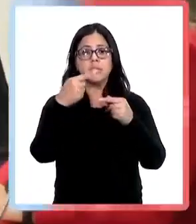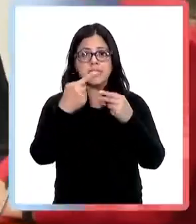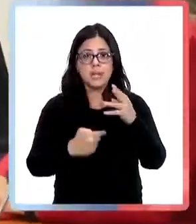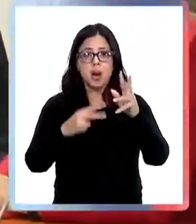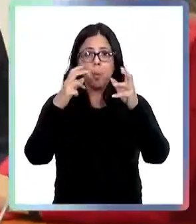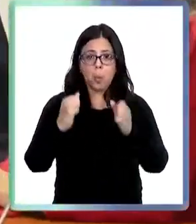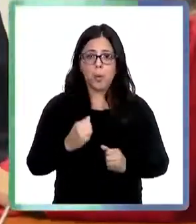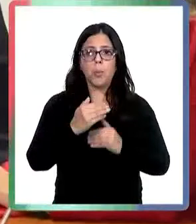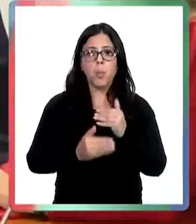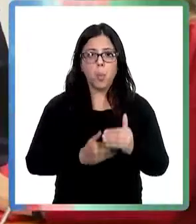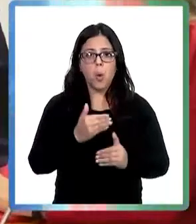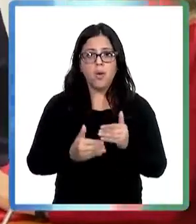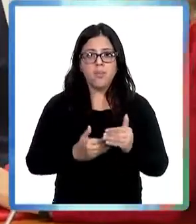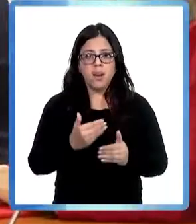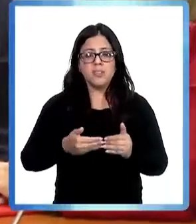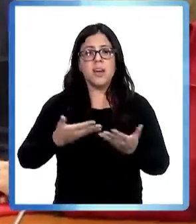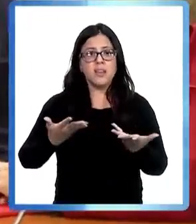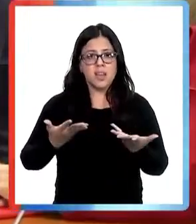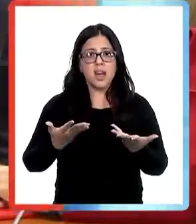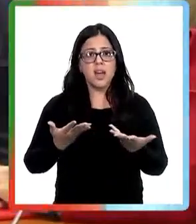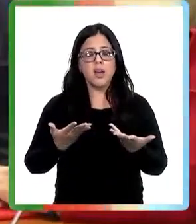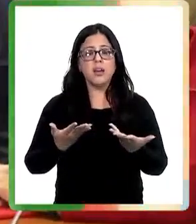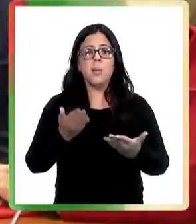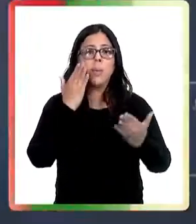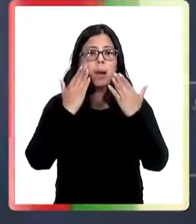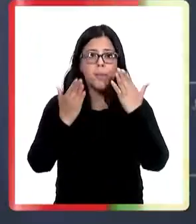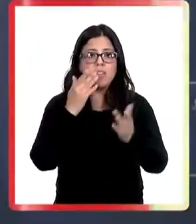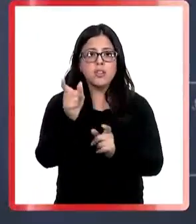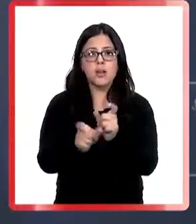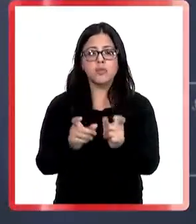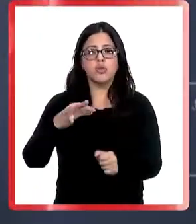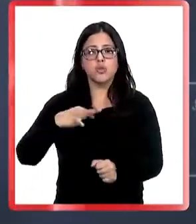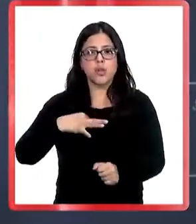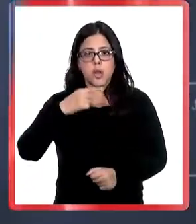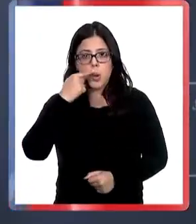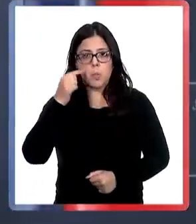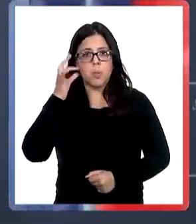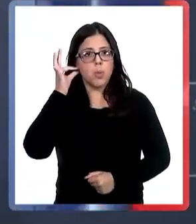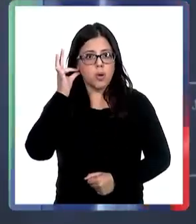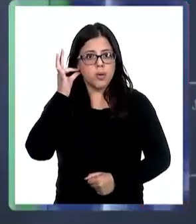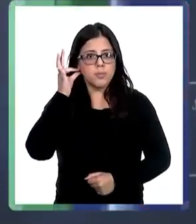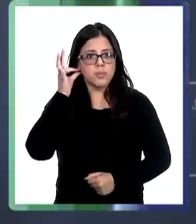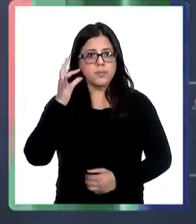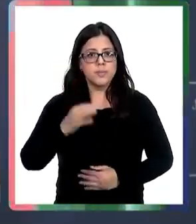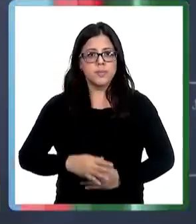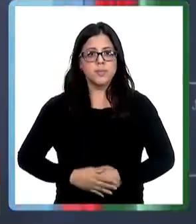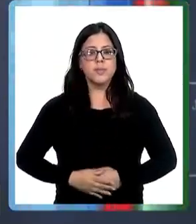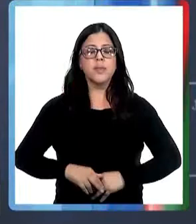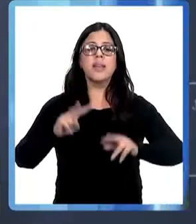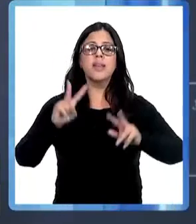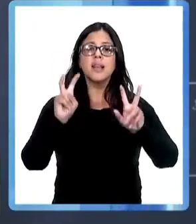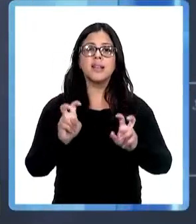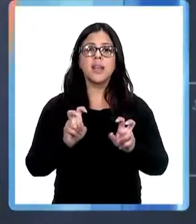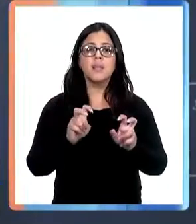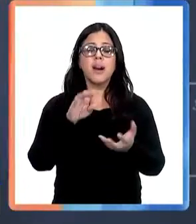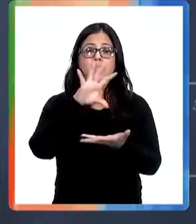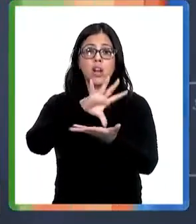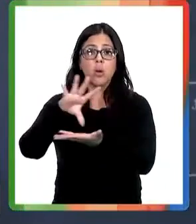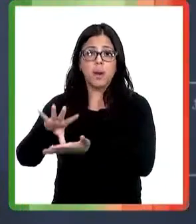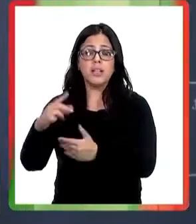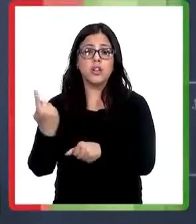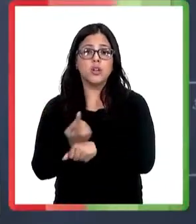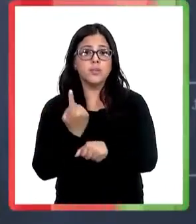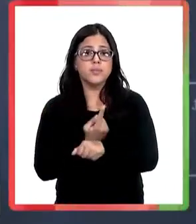compartimos de manera directa y franca nuestros puntos de vista, constatando múltiples coincidencias y áreas donde podemos avanzar